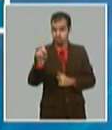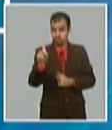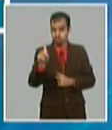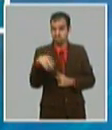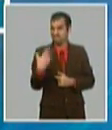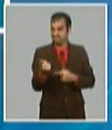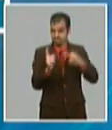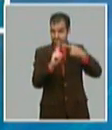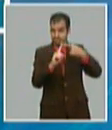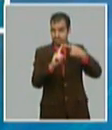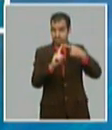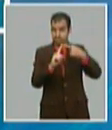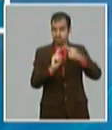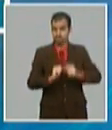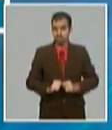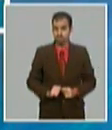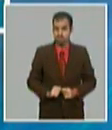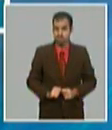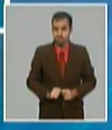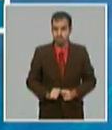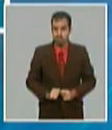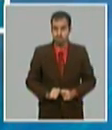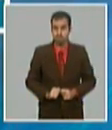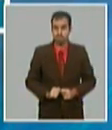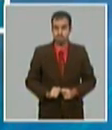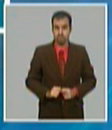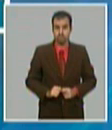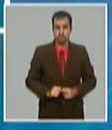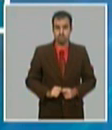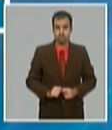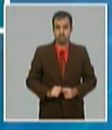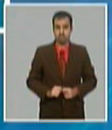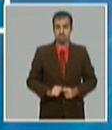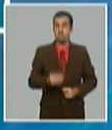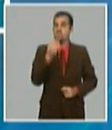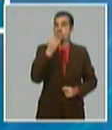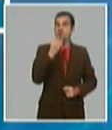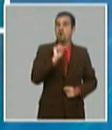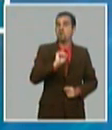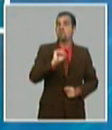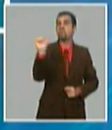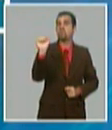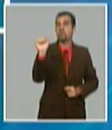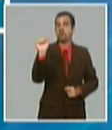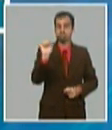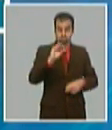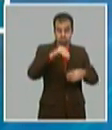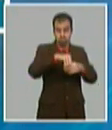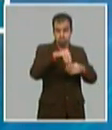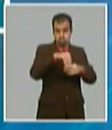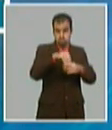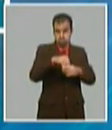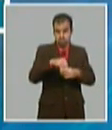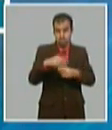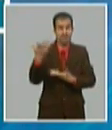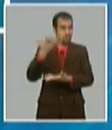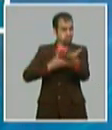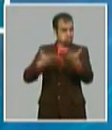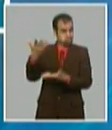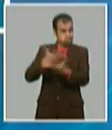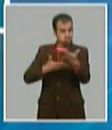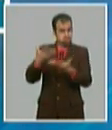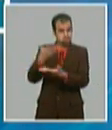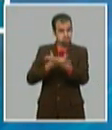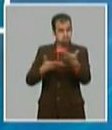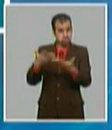es alcanzar un crecimiento en los ingresos por exportaciones de bienes y servicios en el orden